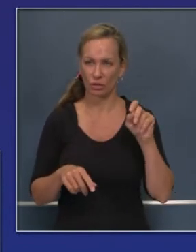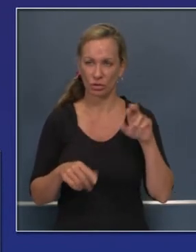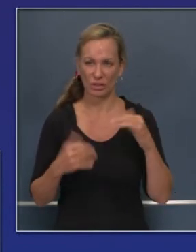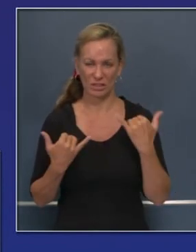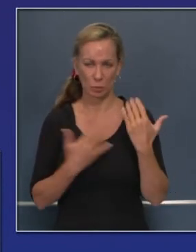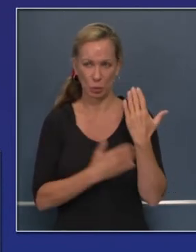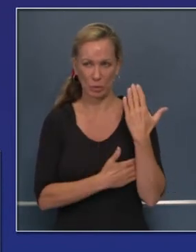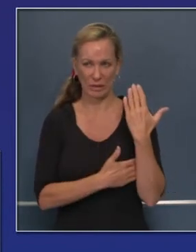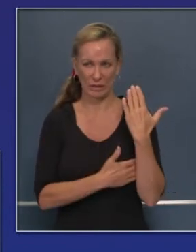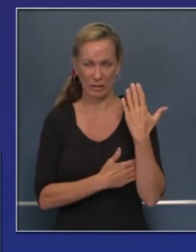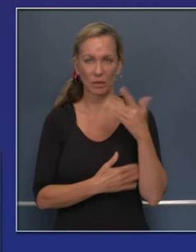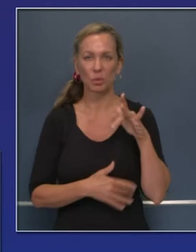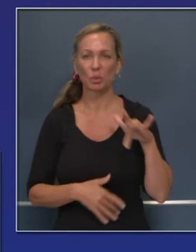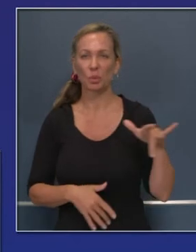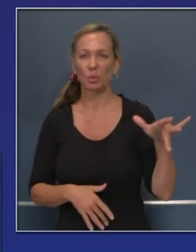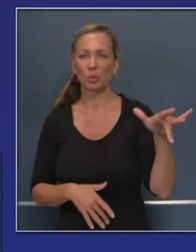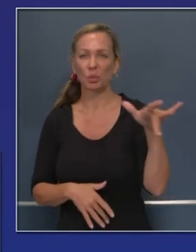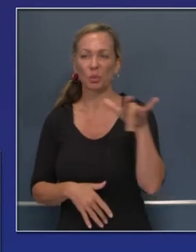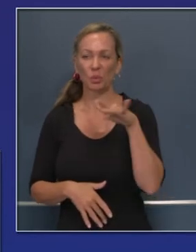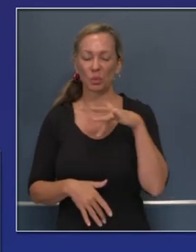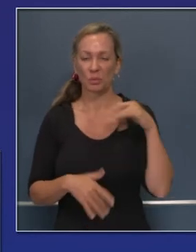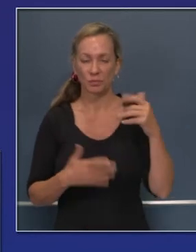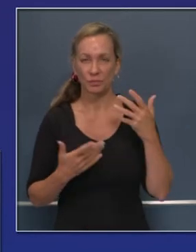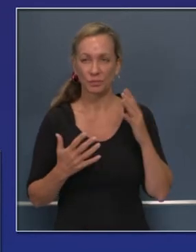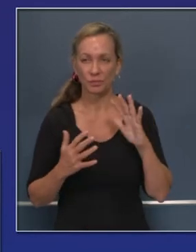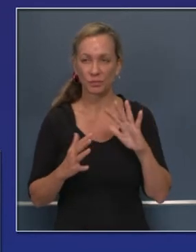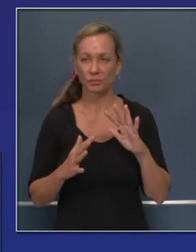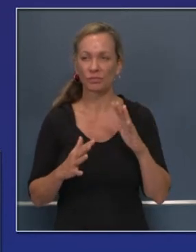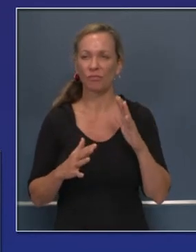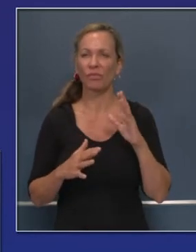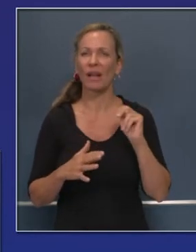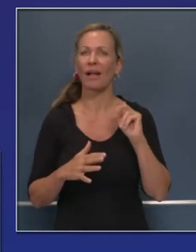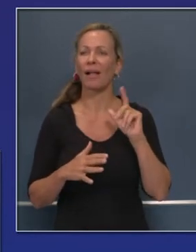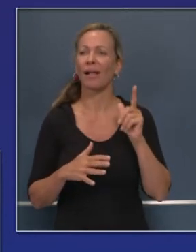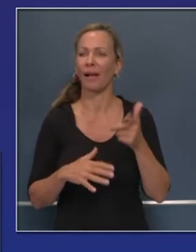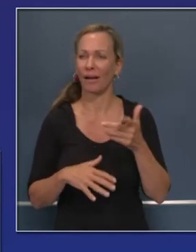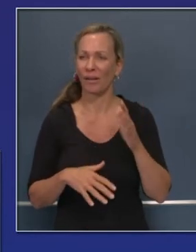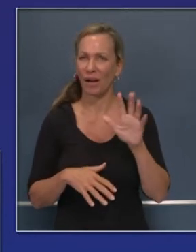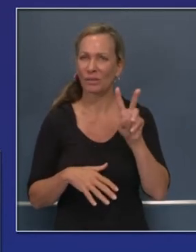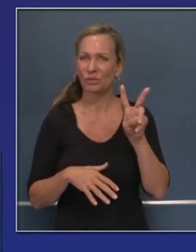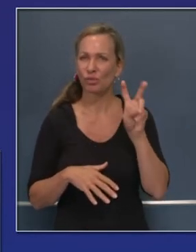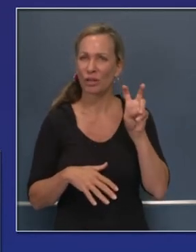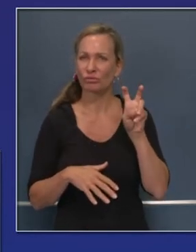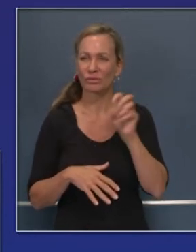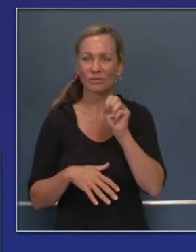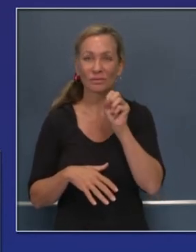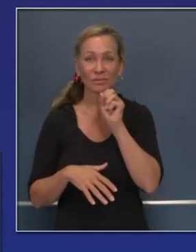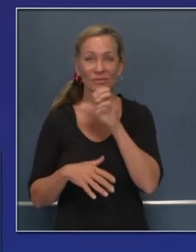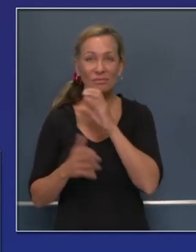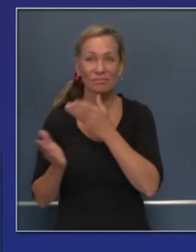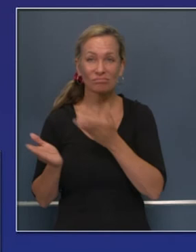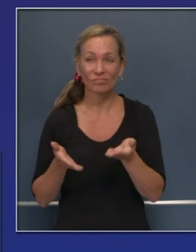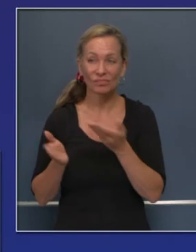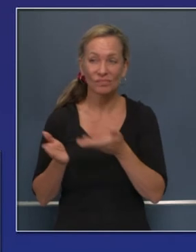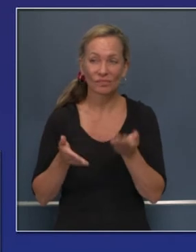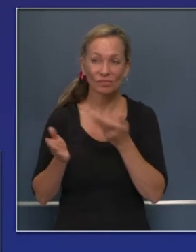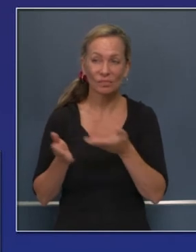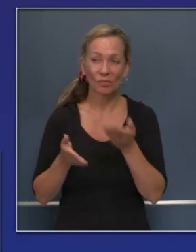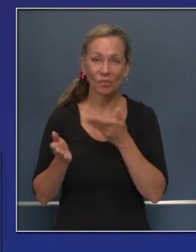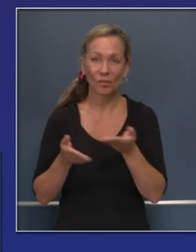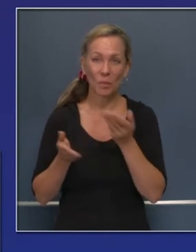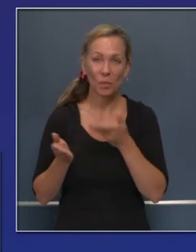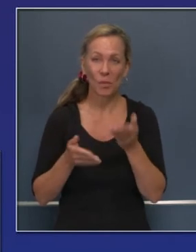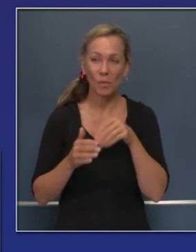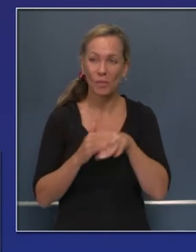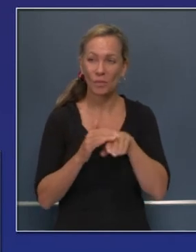refugio donde no había nadie anoche a la una de la mañana y había un número